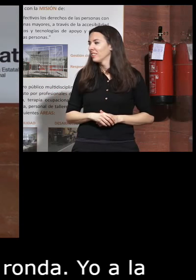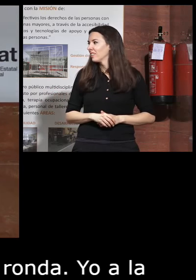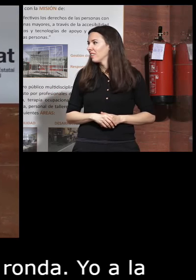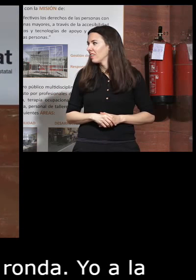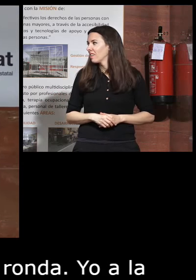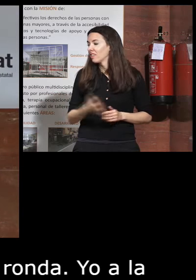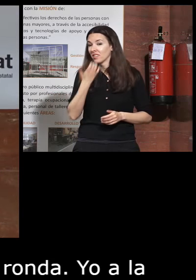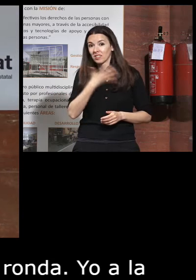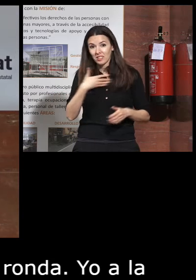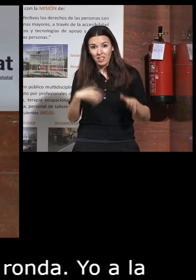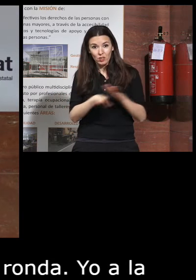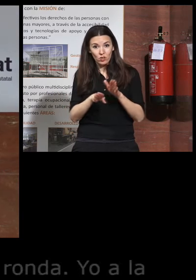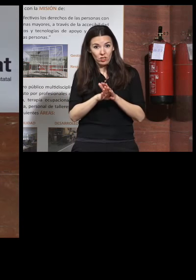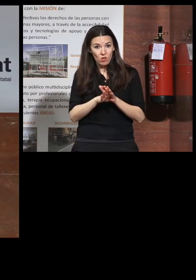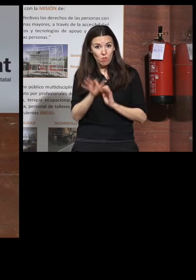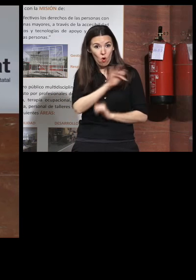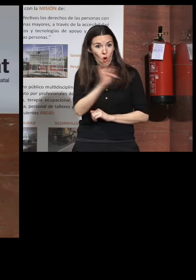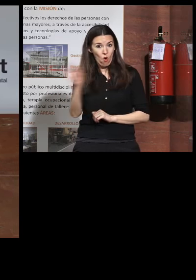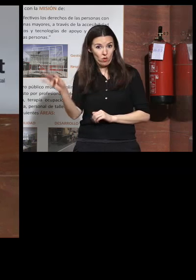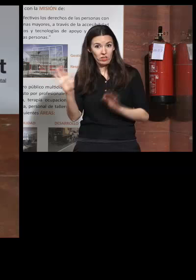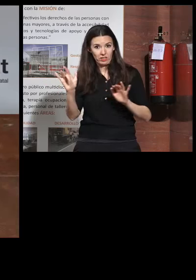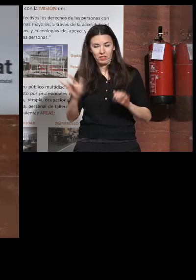si queréis seguimos con este orden así tan ordenado